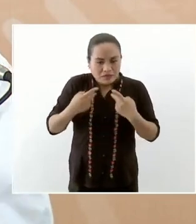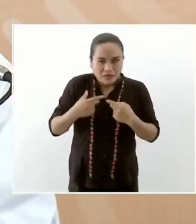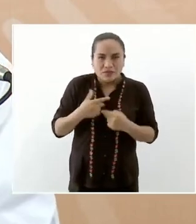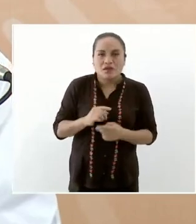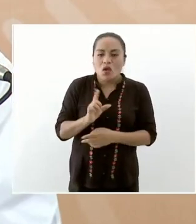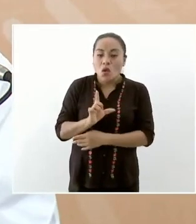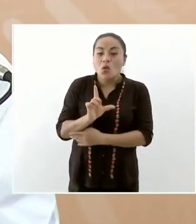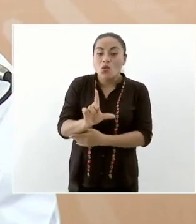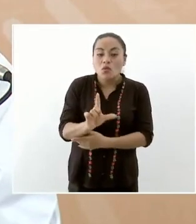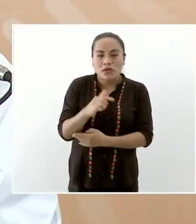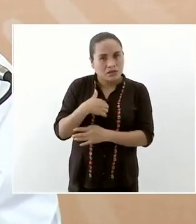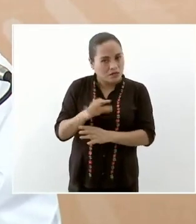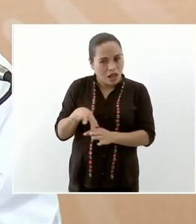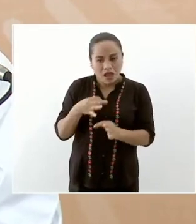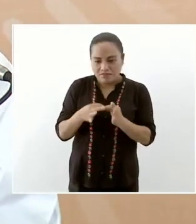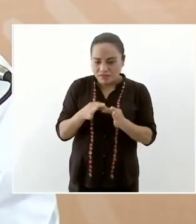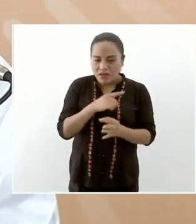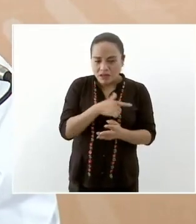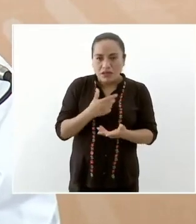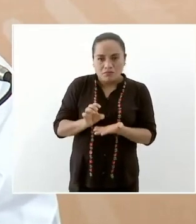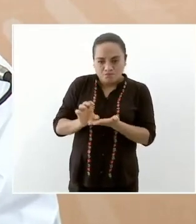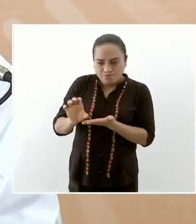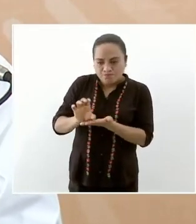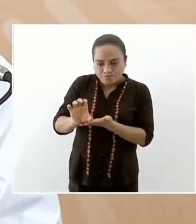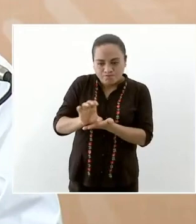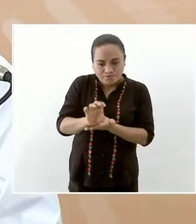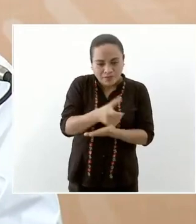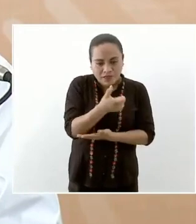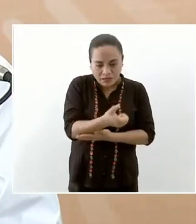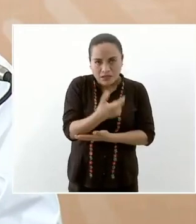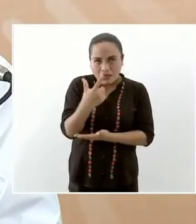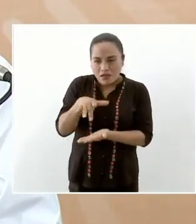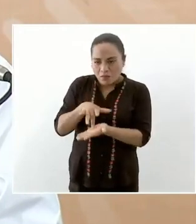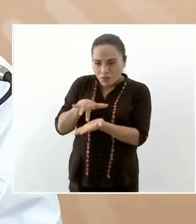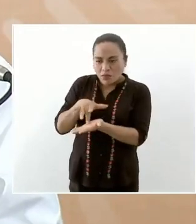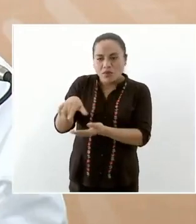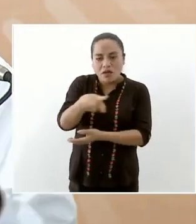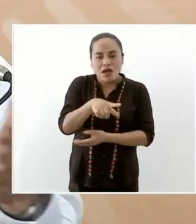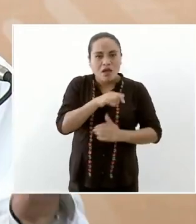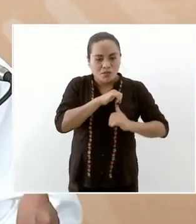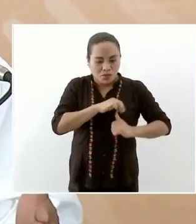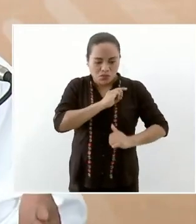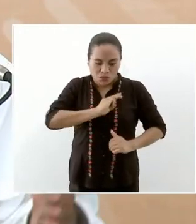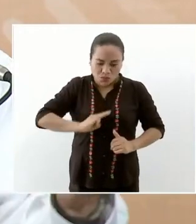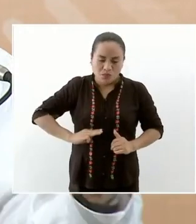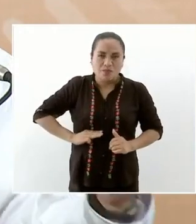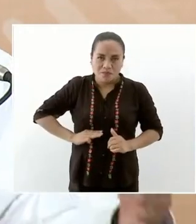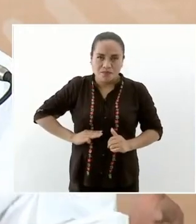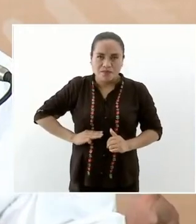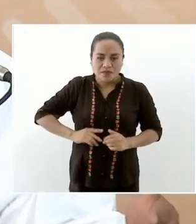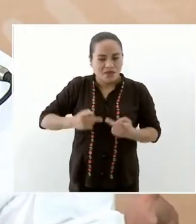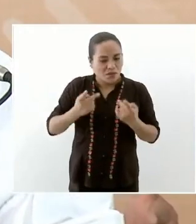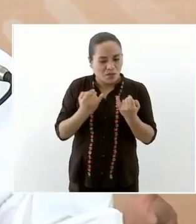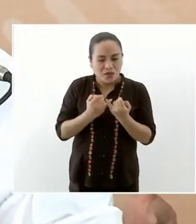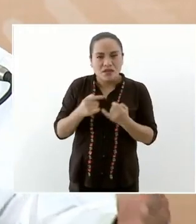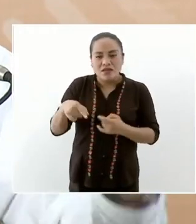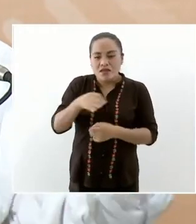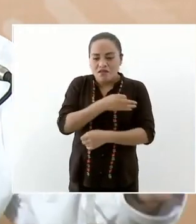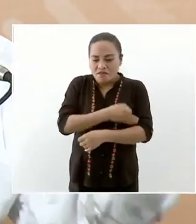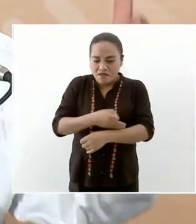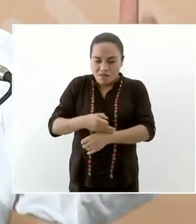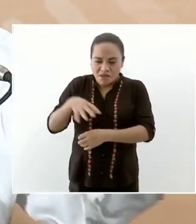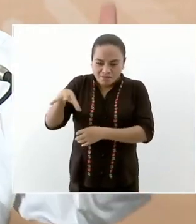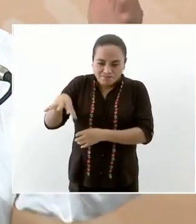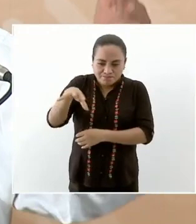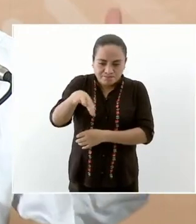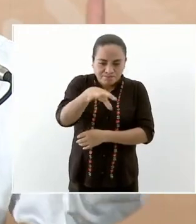entregar los recursos tanto lo que corresponde a los gobiernos municipales como a las familias que